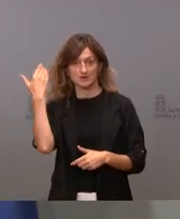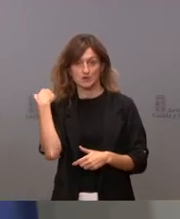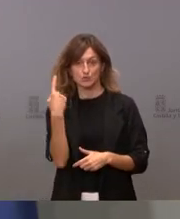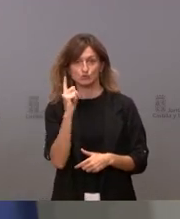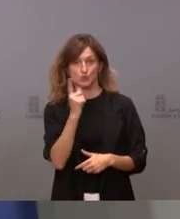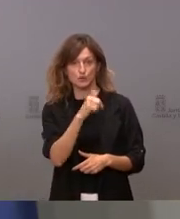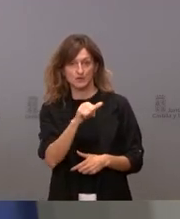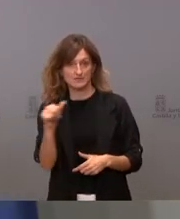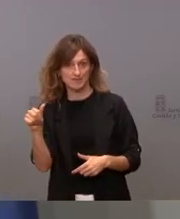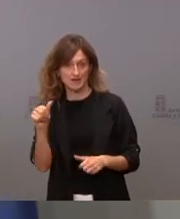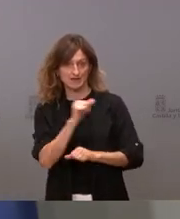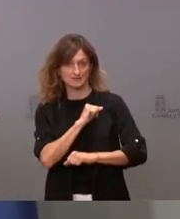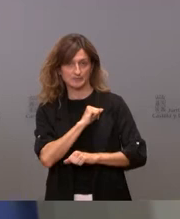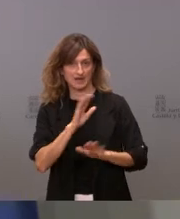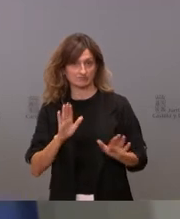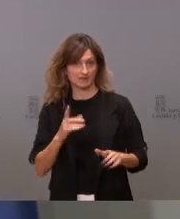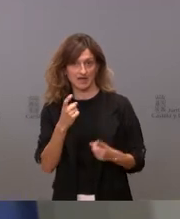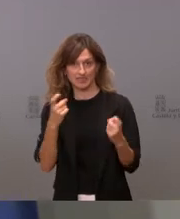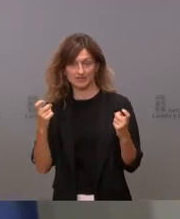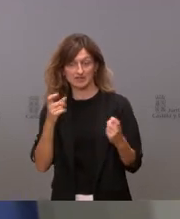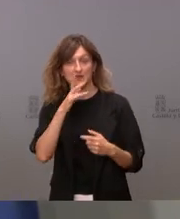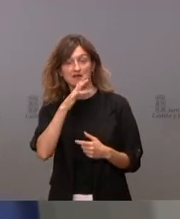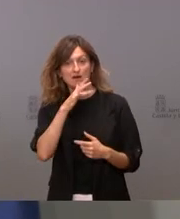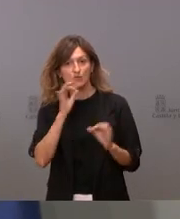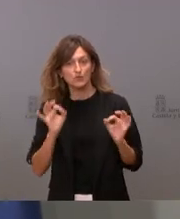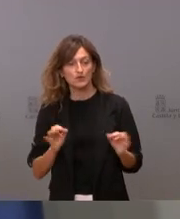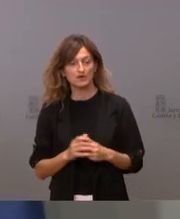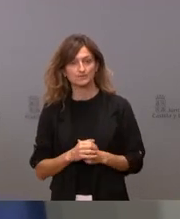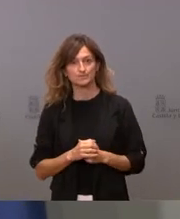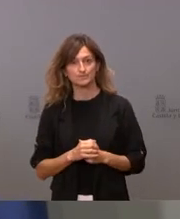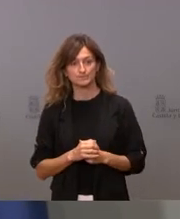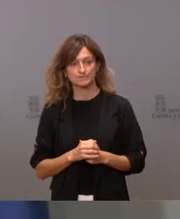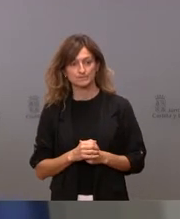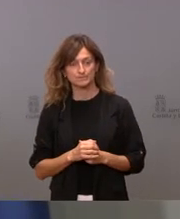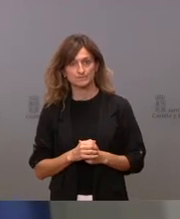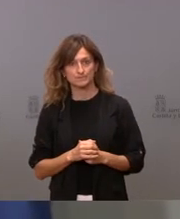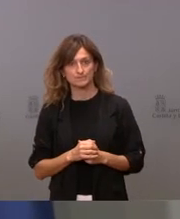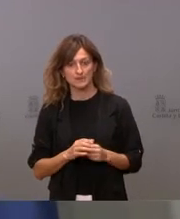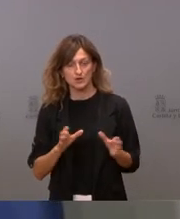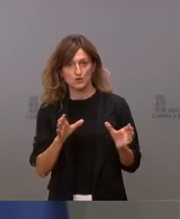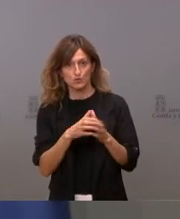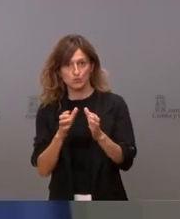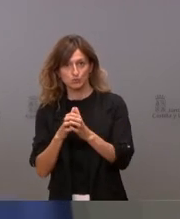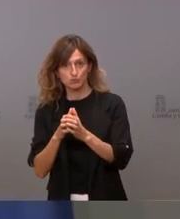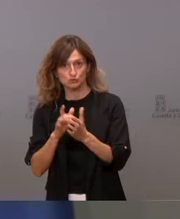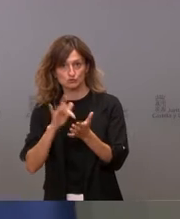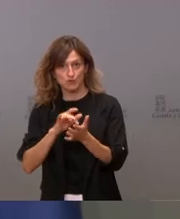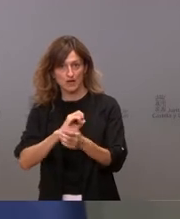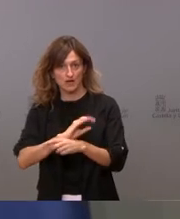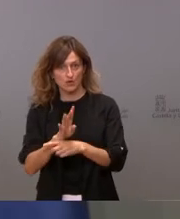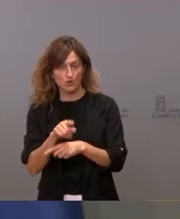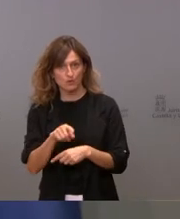semana, vamos a esperar. Ahora mismo tenemos nuestros grupos de más incidencia. Es